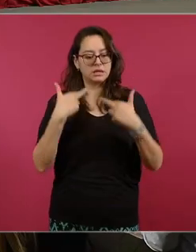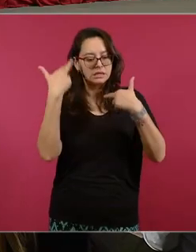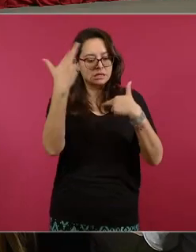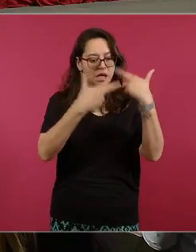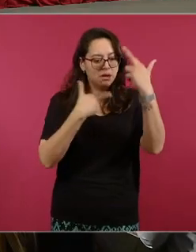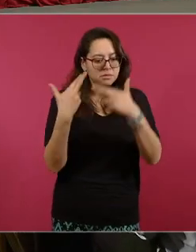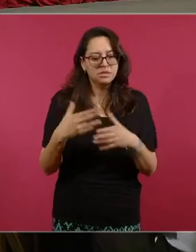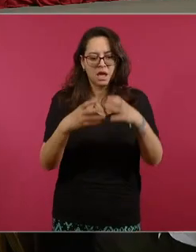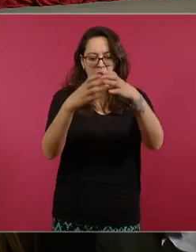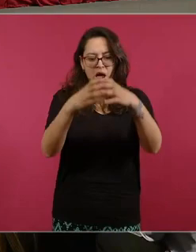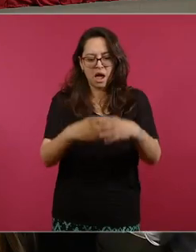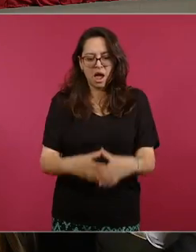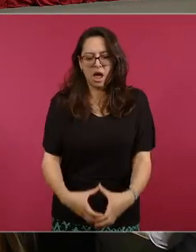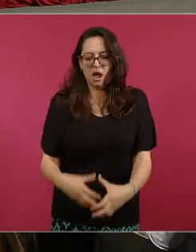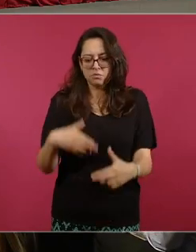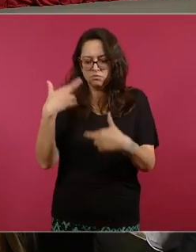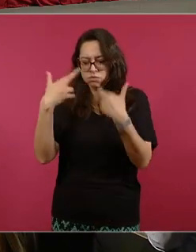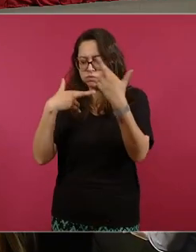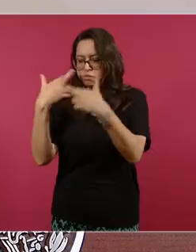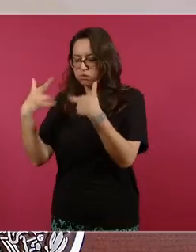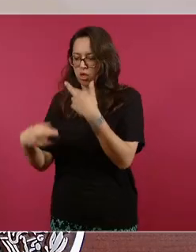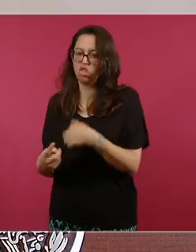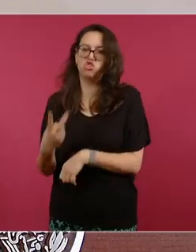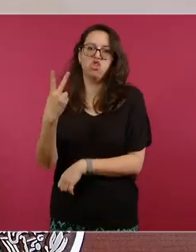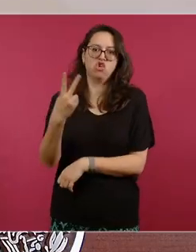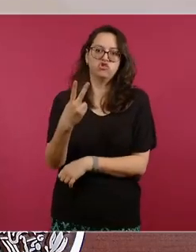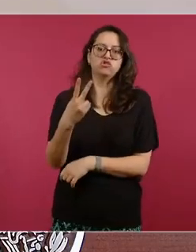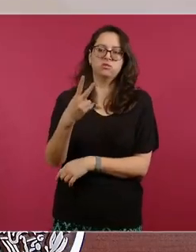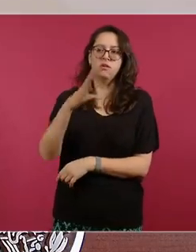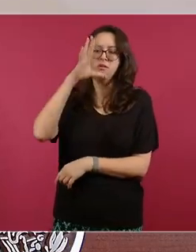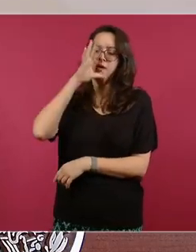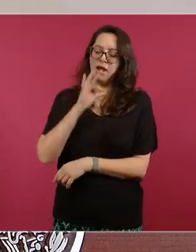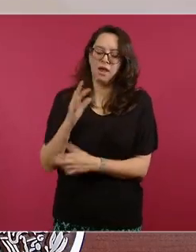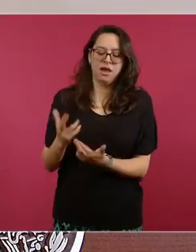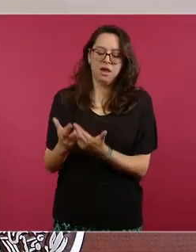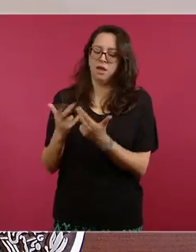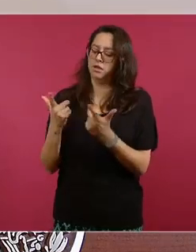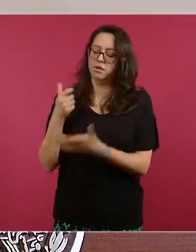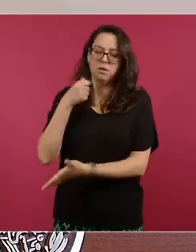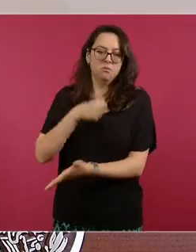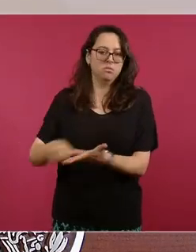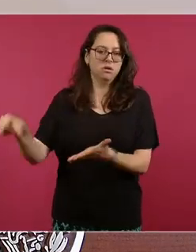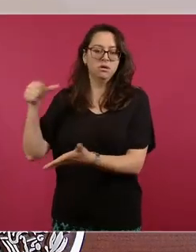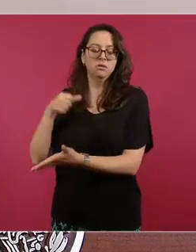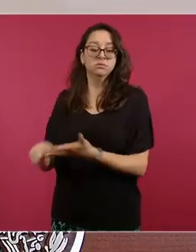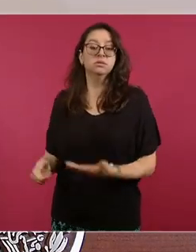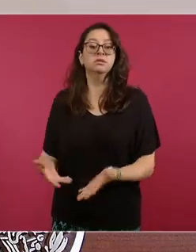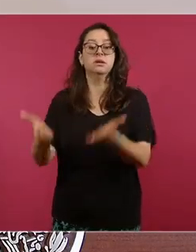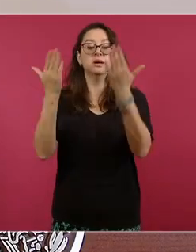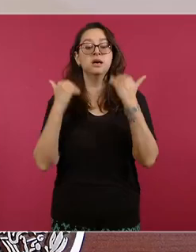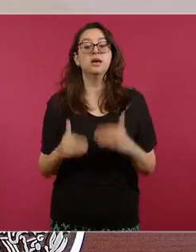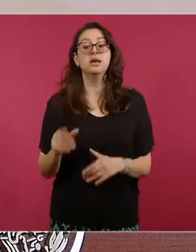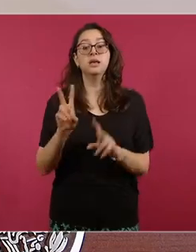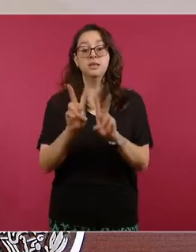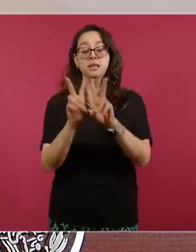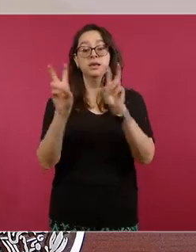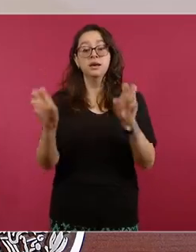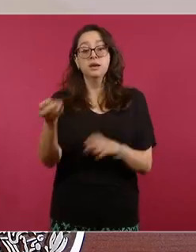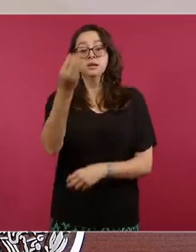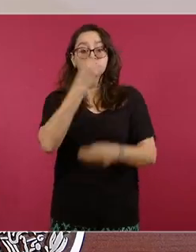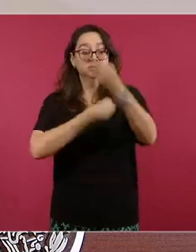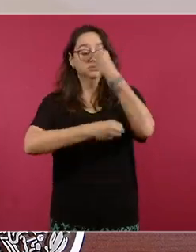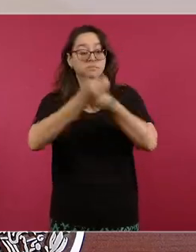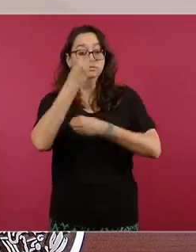fueron verificados en esta semana. Pasando ahora al tema del quién es quién en los precios de la canasta